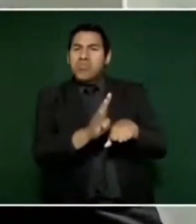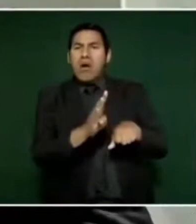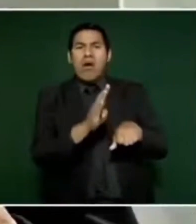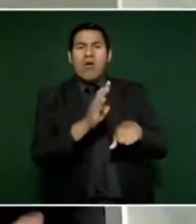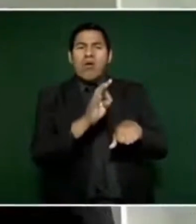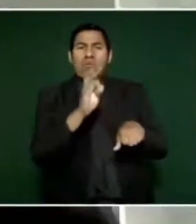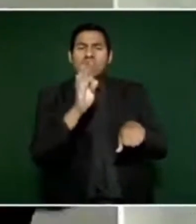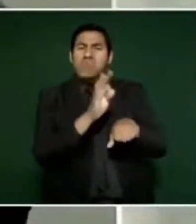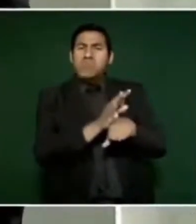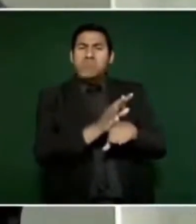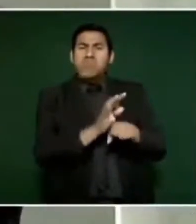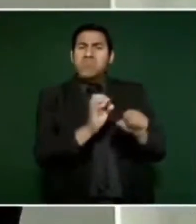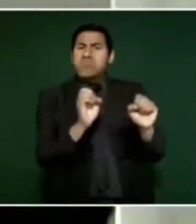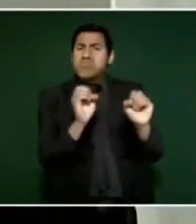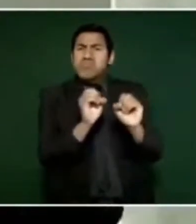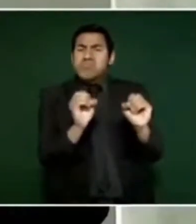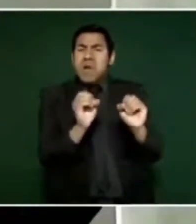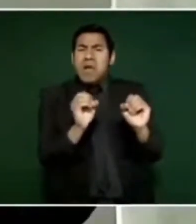el programa que